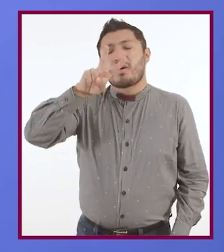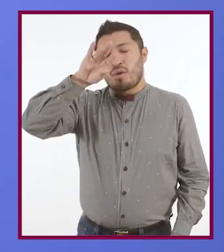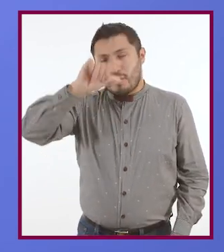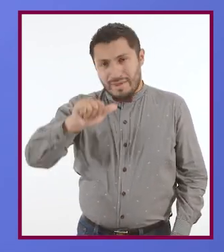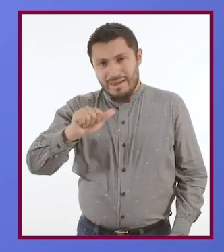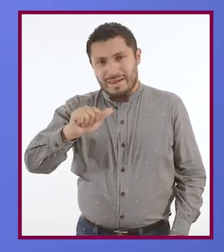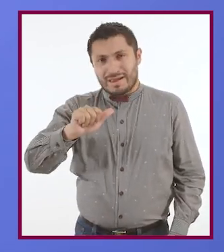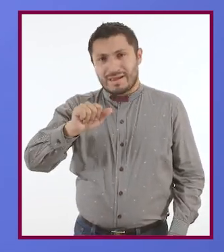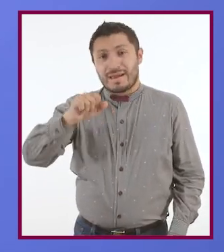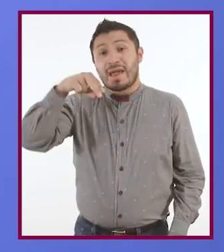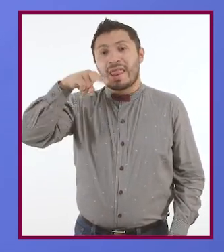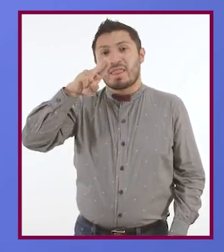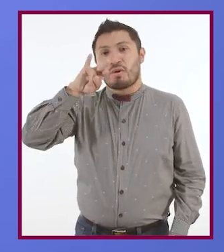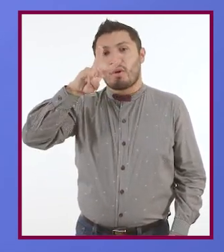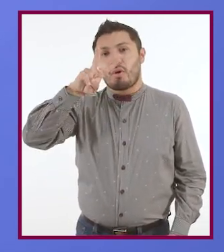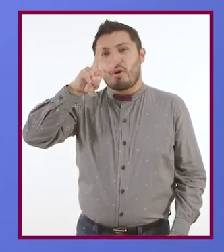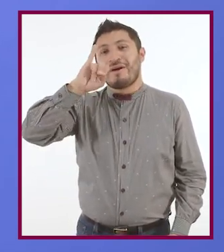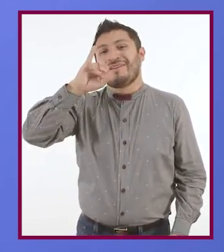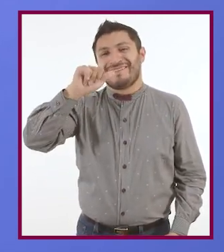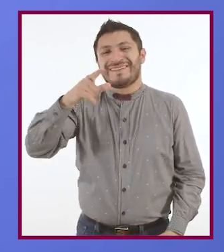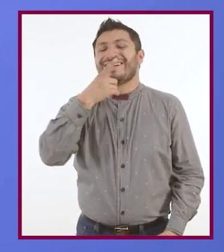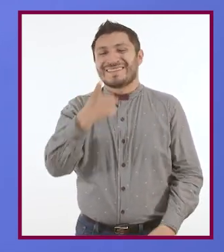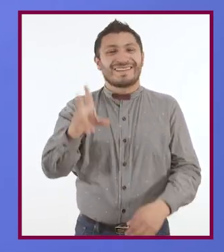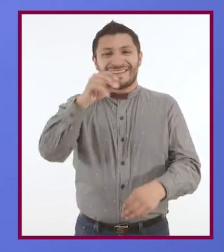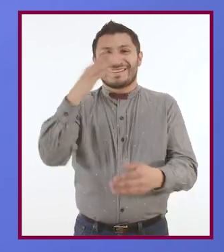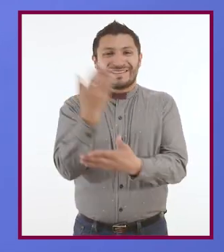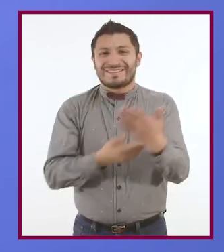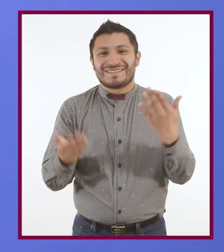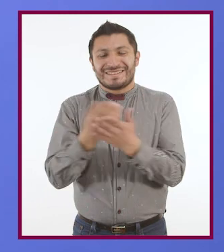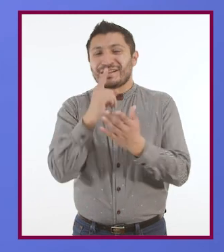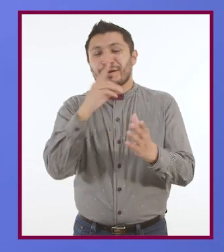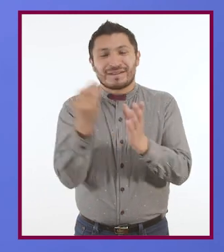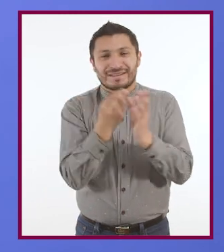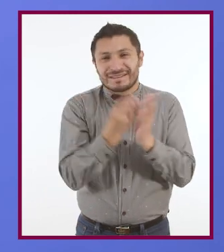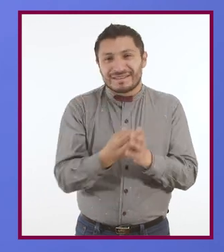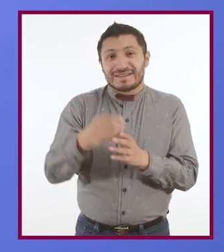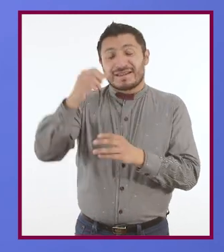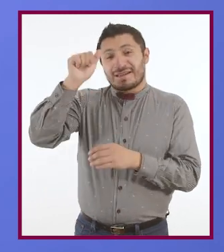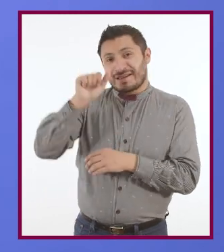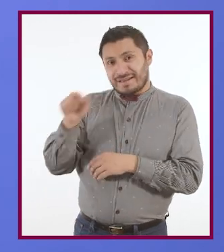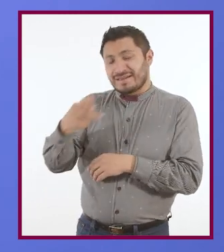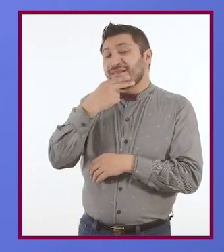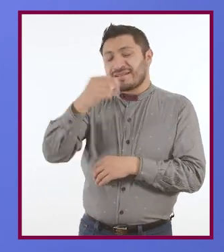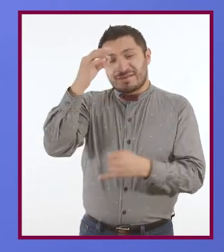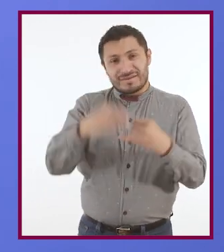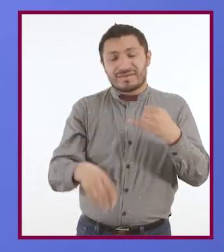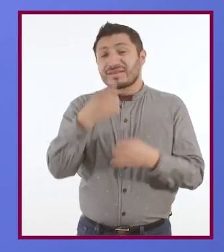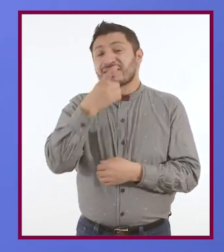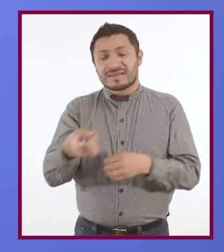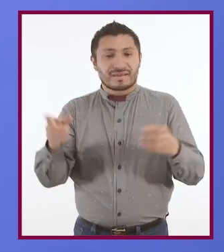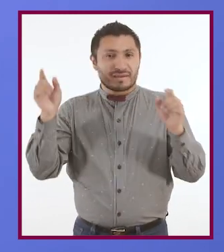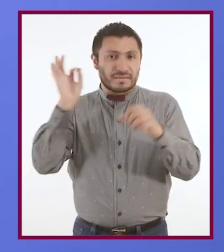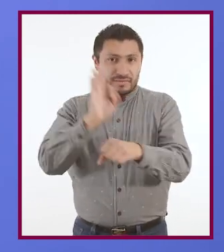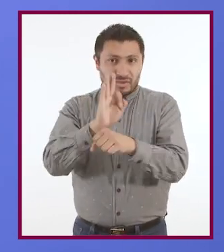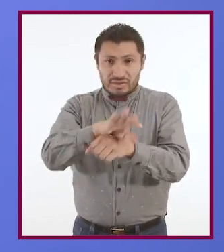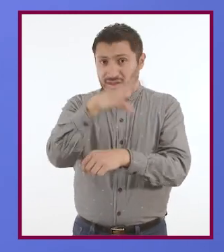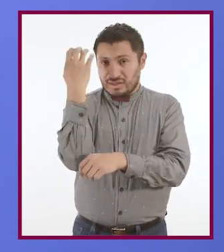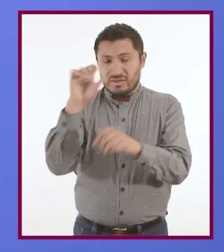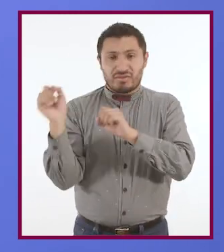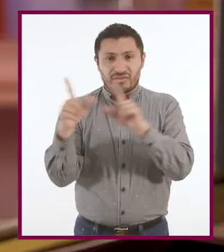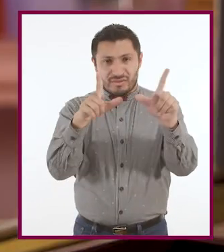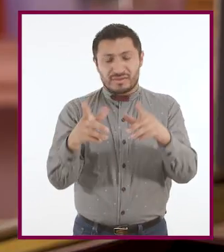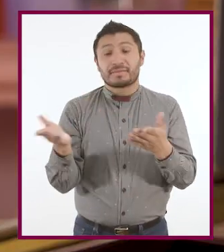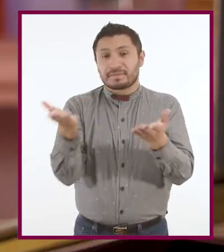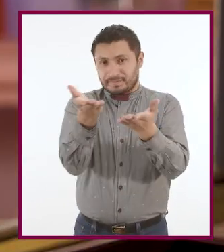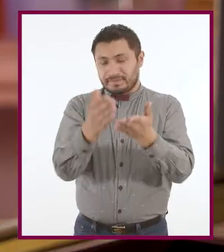compartir las contraseñas y Arturo finaliza diciéndonos que debemos proteger también nuestras fotos y publicaciones. Regreso contigo.